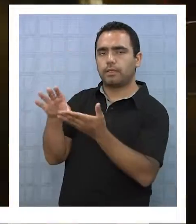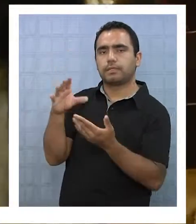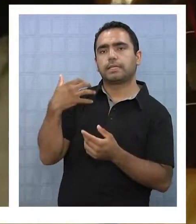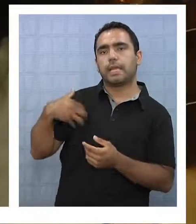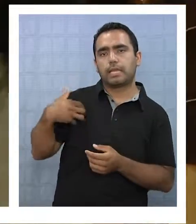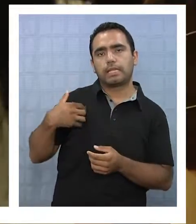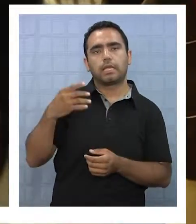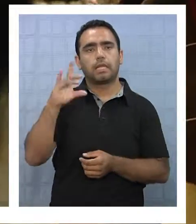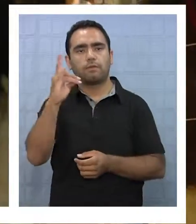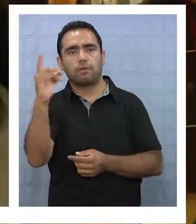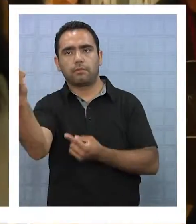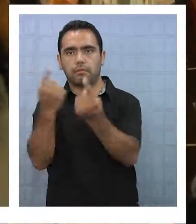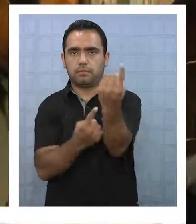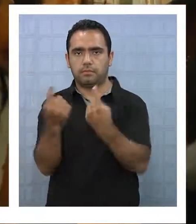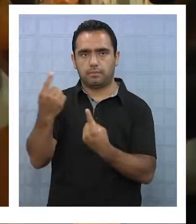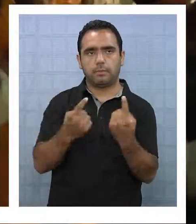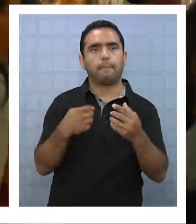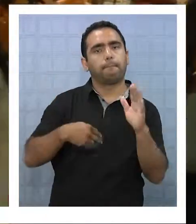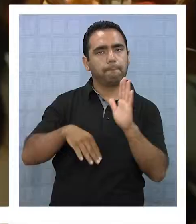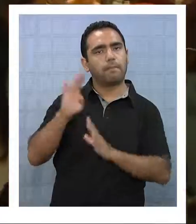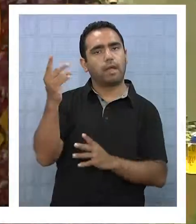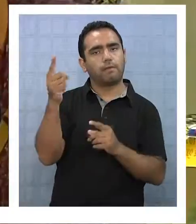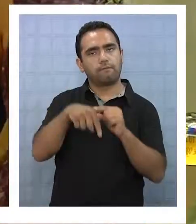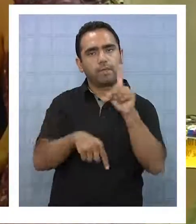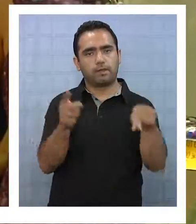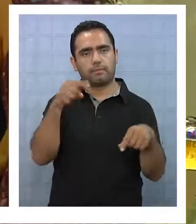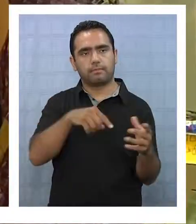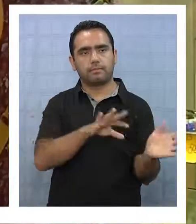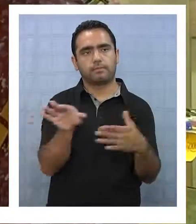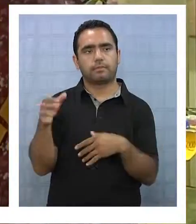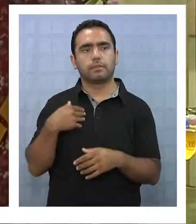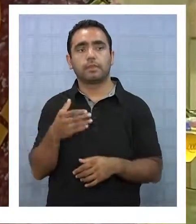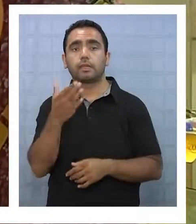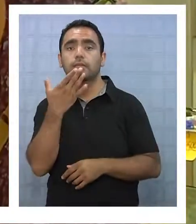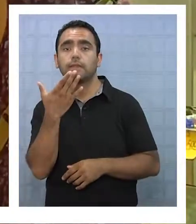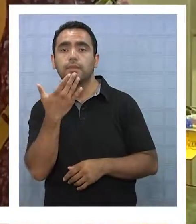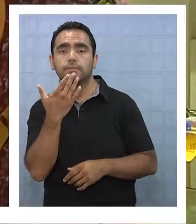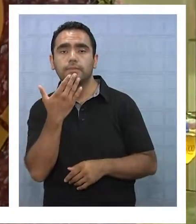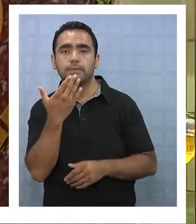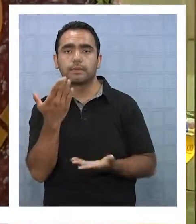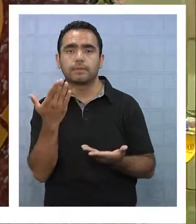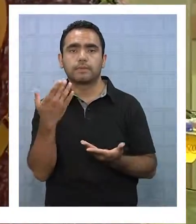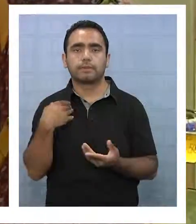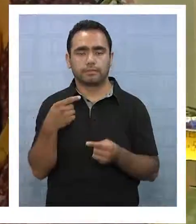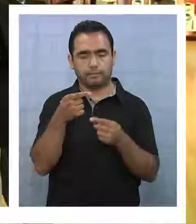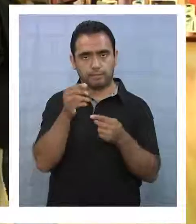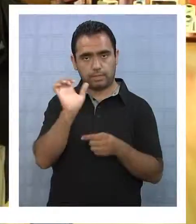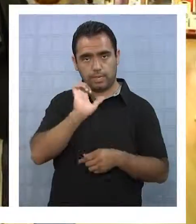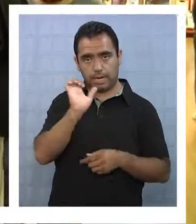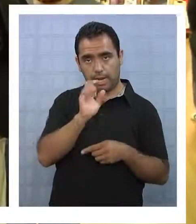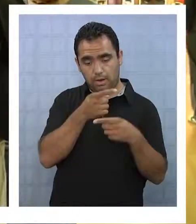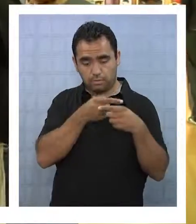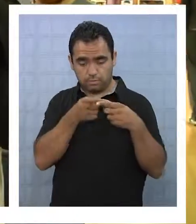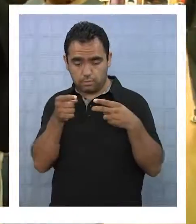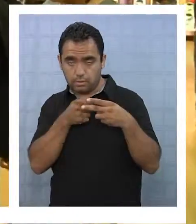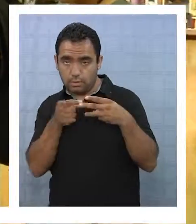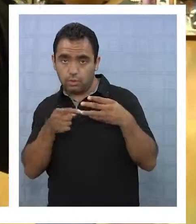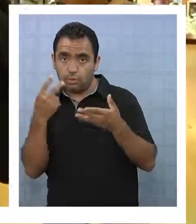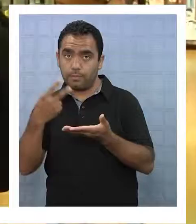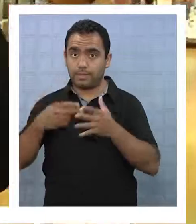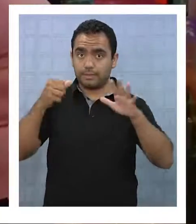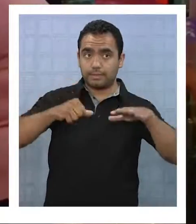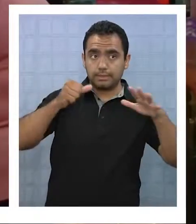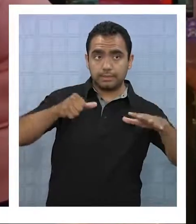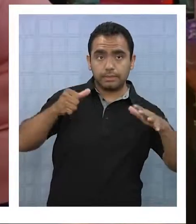Argentina. Que son los que más llegan en esta época. Así también, durante estas primeras semanas del año 2016, el